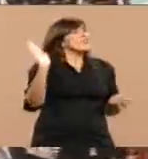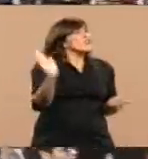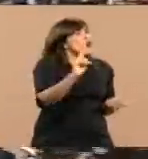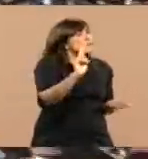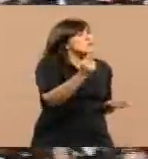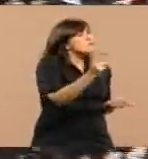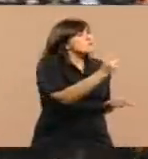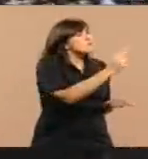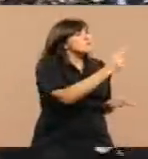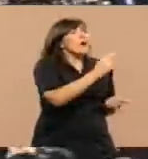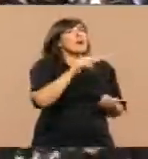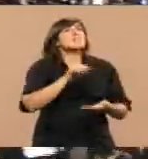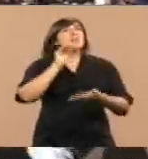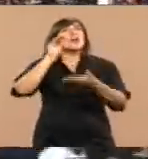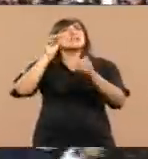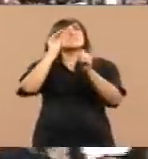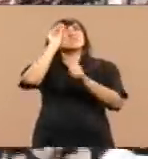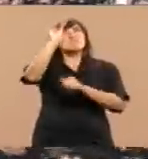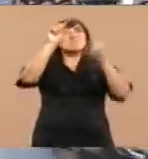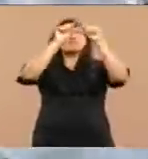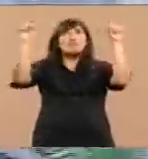Su historia y su fotografía,